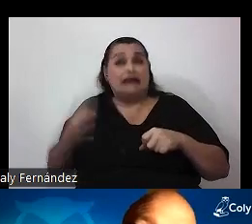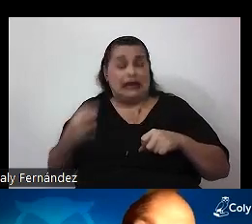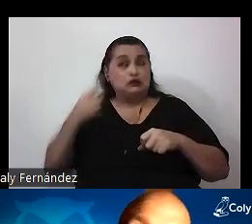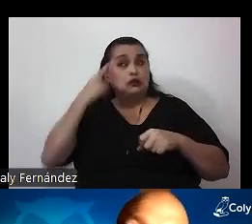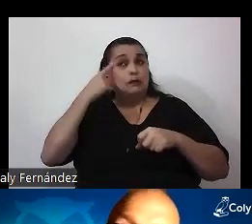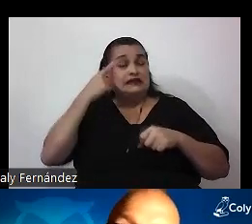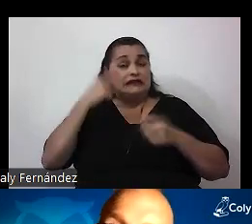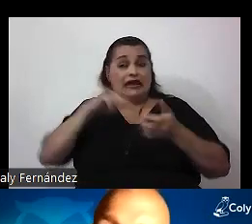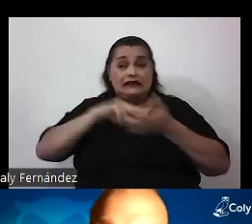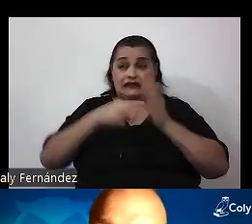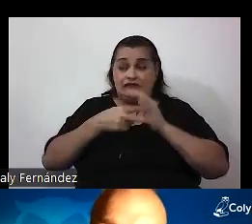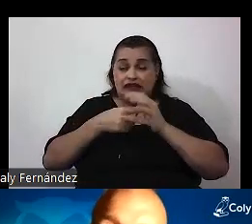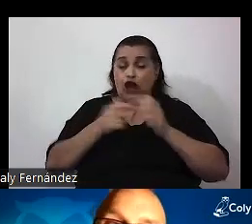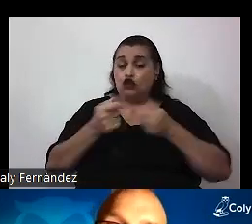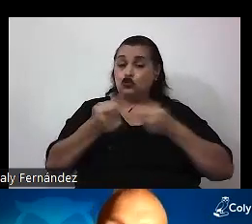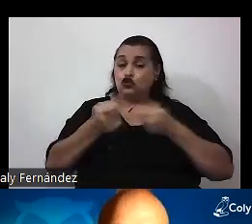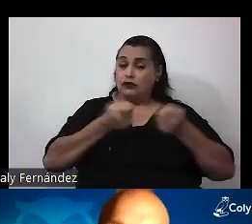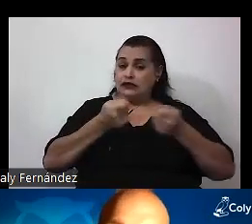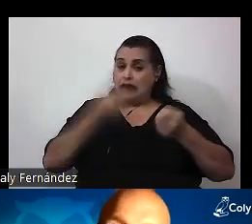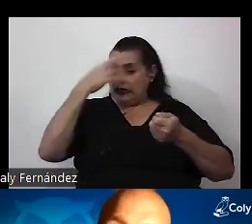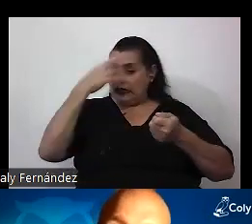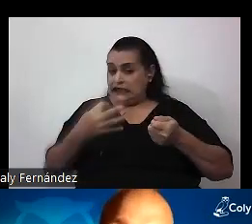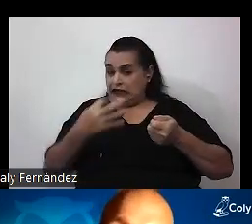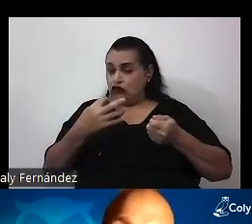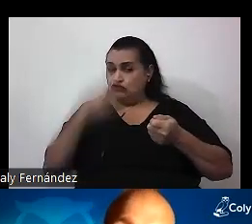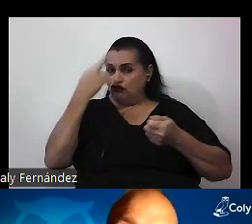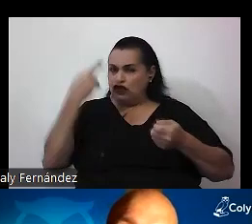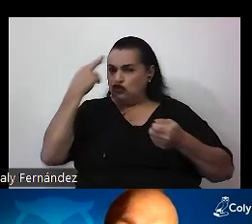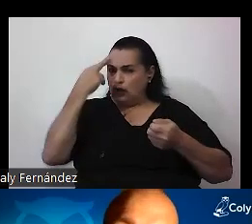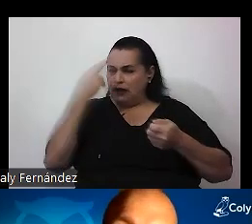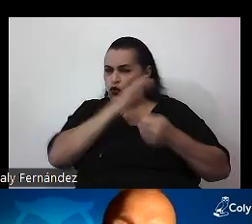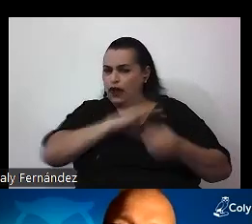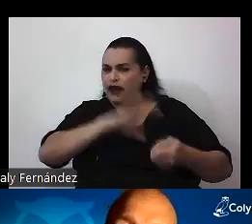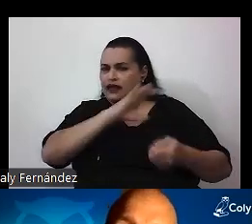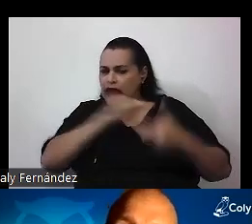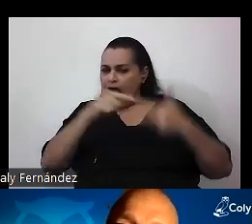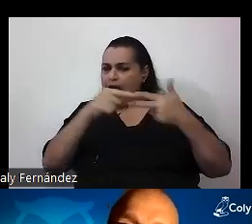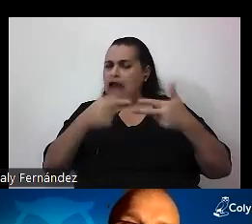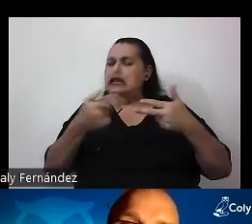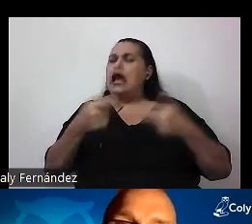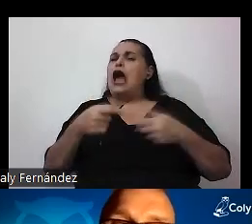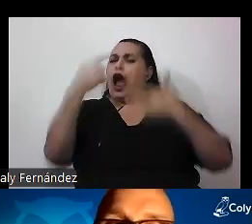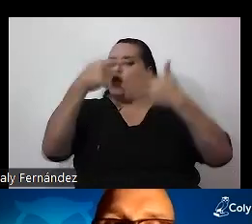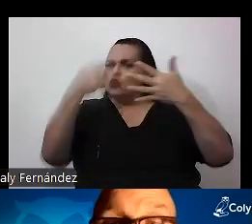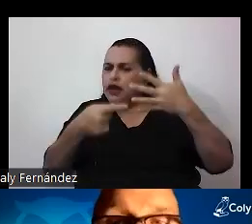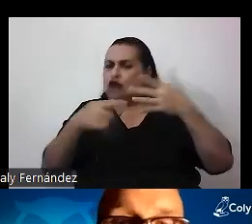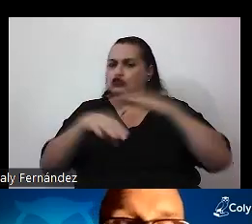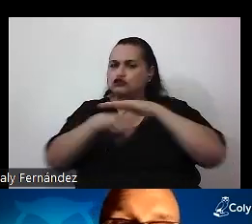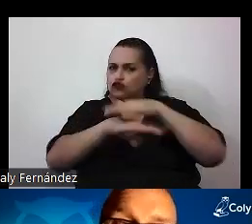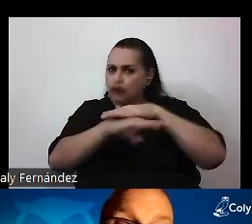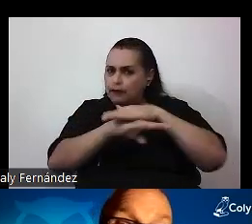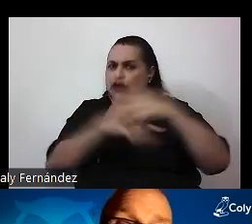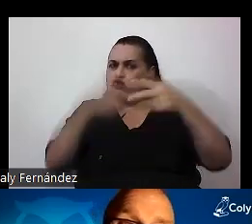dominar ciertos criterios acerca de razonamientos de calidad, bien argumentados, bien fundamentados, etc. Bueno,